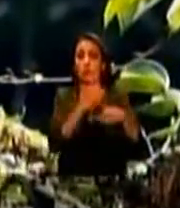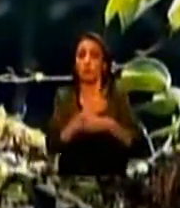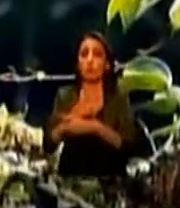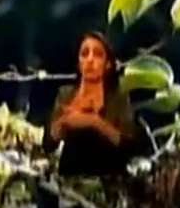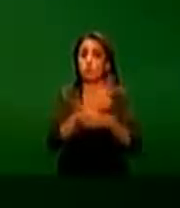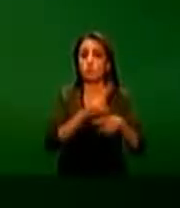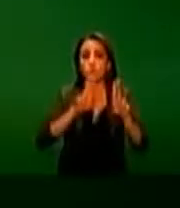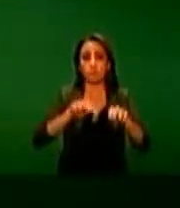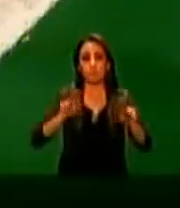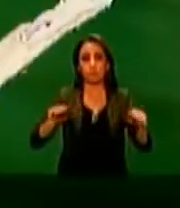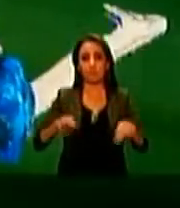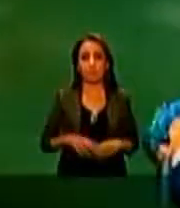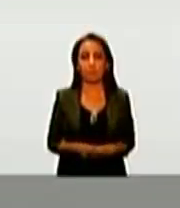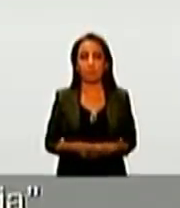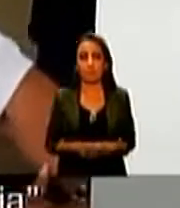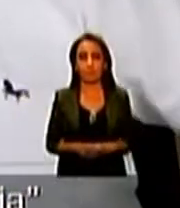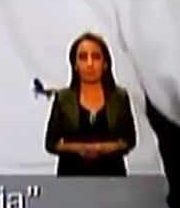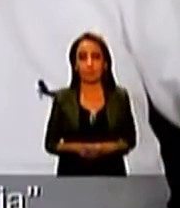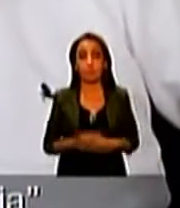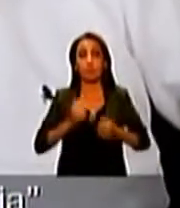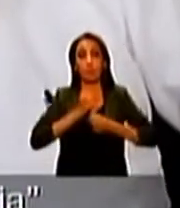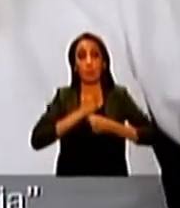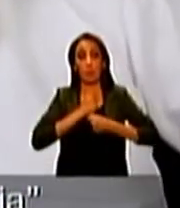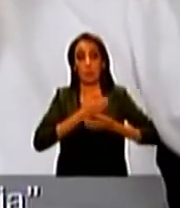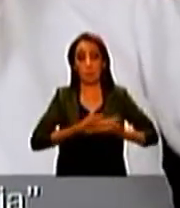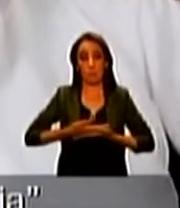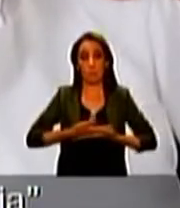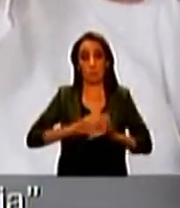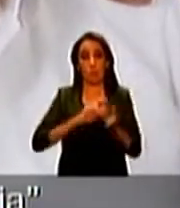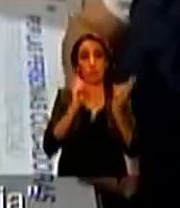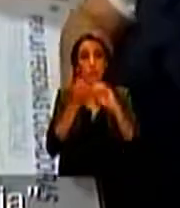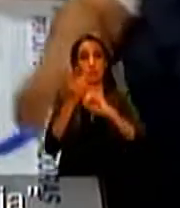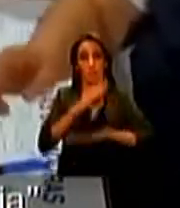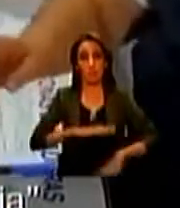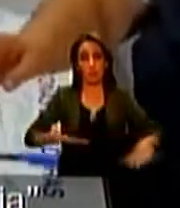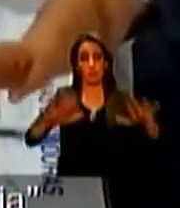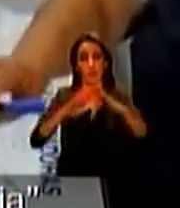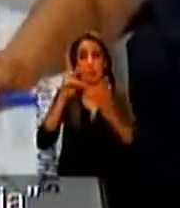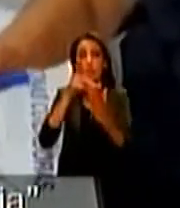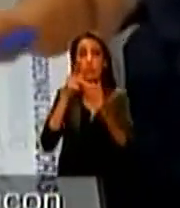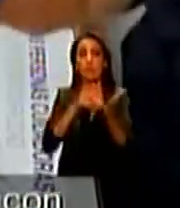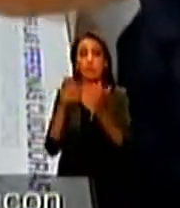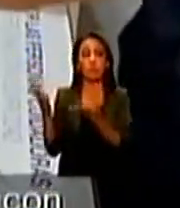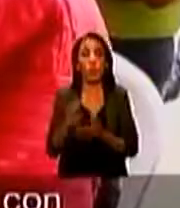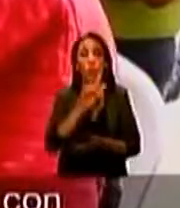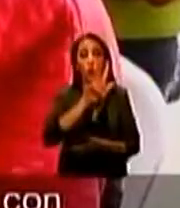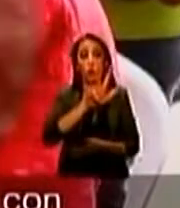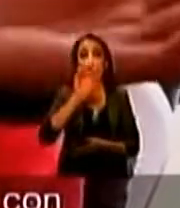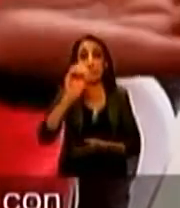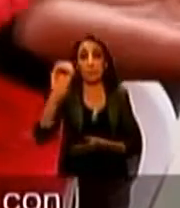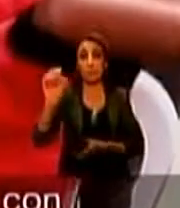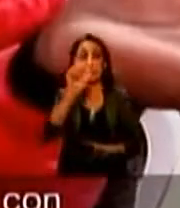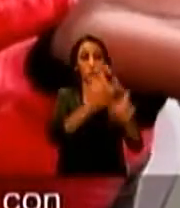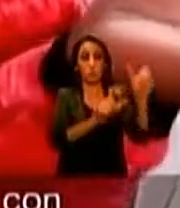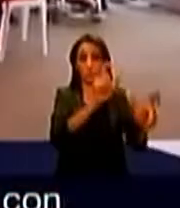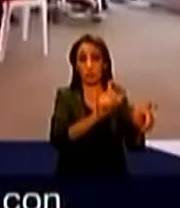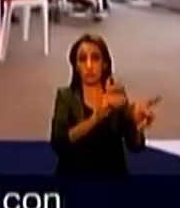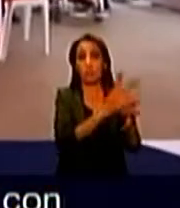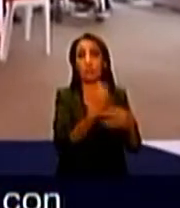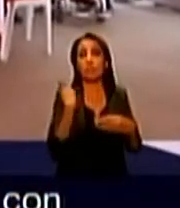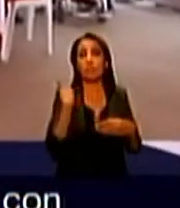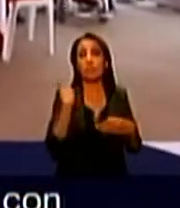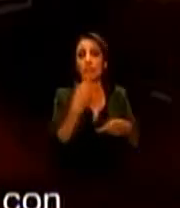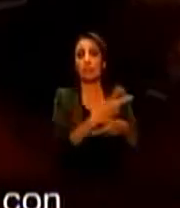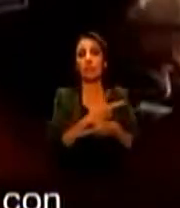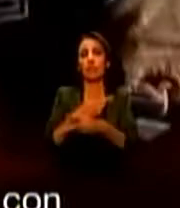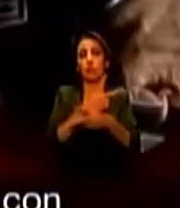conciencia ambiental responsable. Mi Cuidado Hace la Diferencia es el evento que homenajeó a 300 cuidadores de personas con